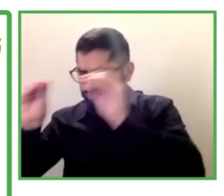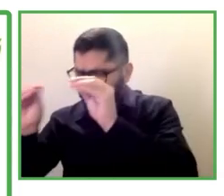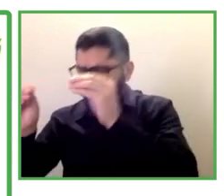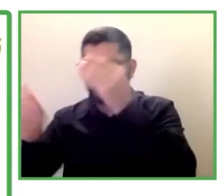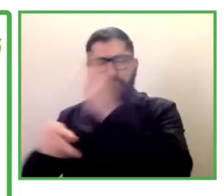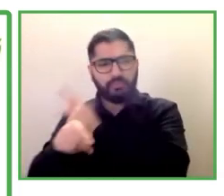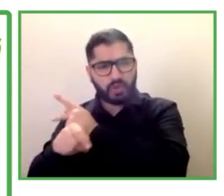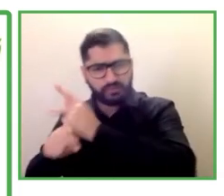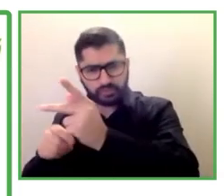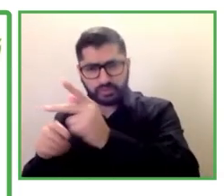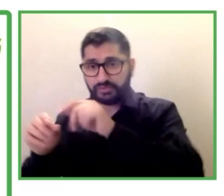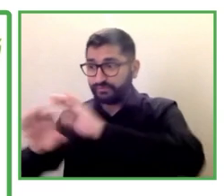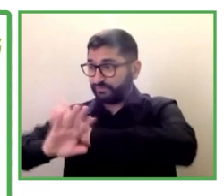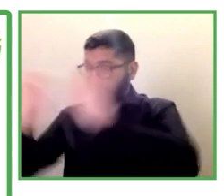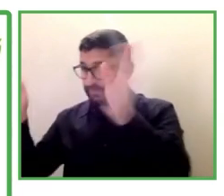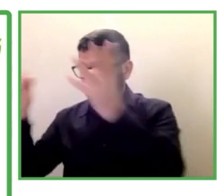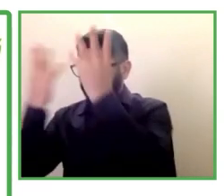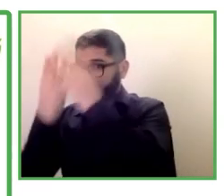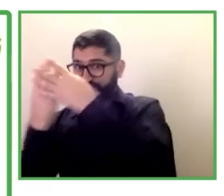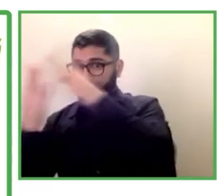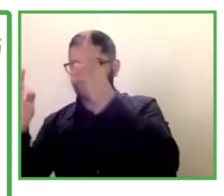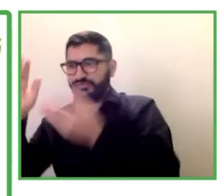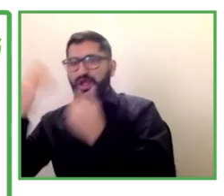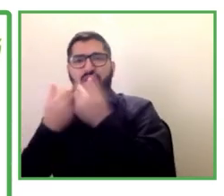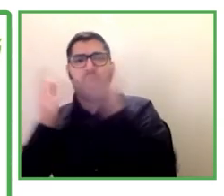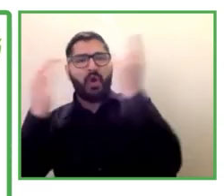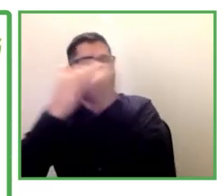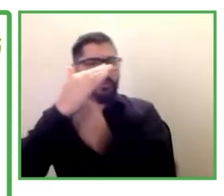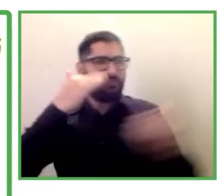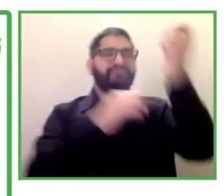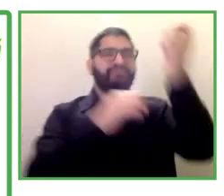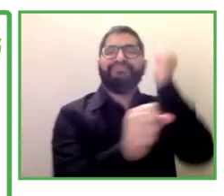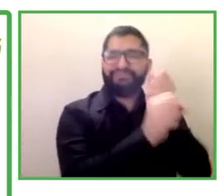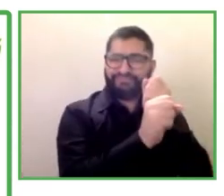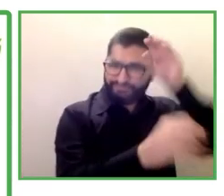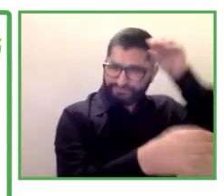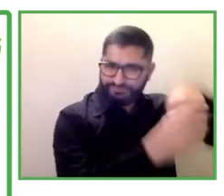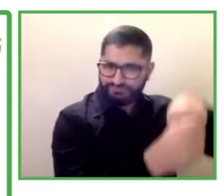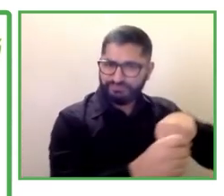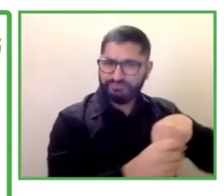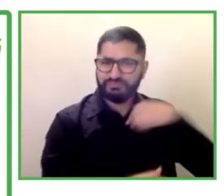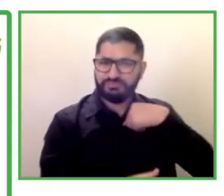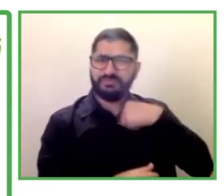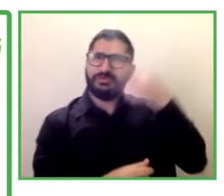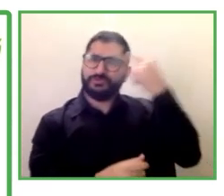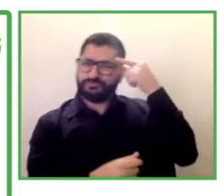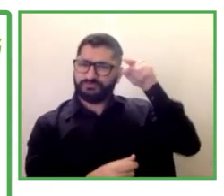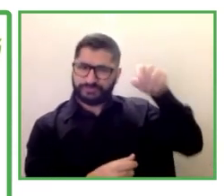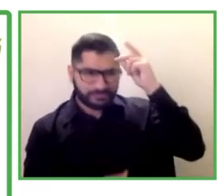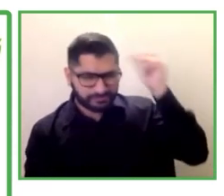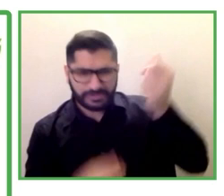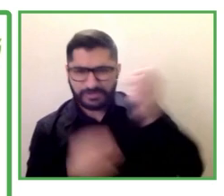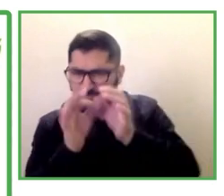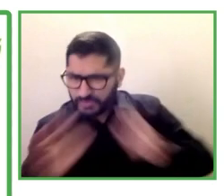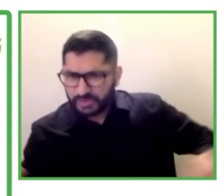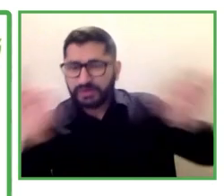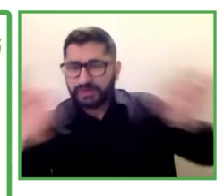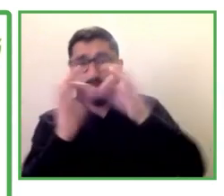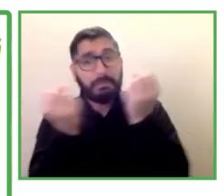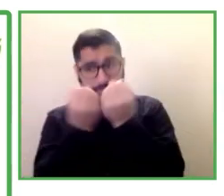y laboral tras su salida de la prisión. Creo que esto es interesante porque uno de los problemas